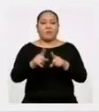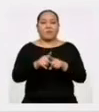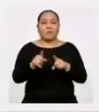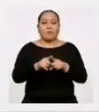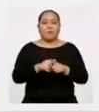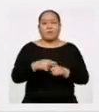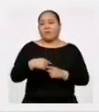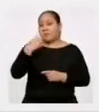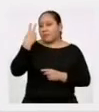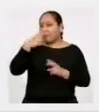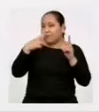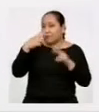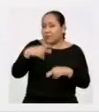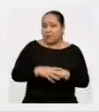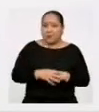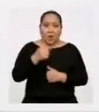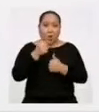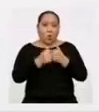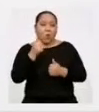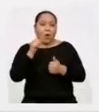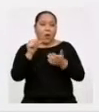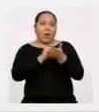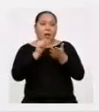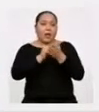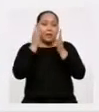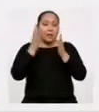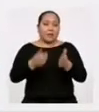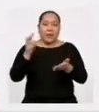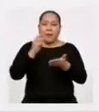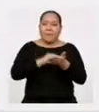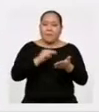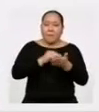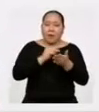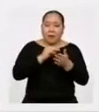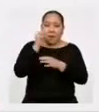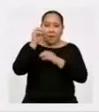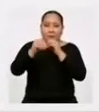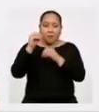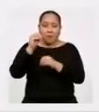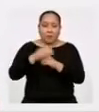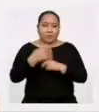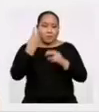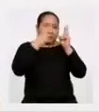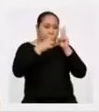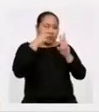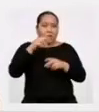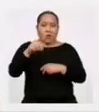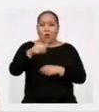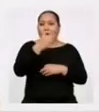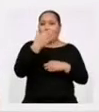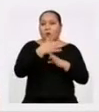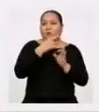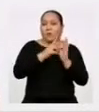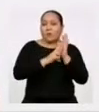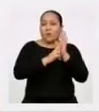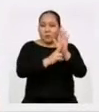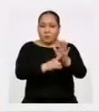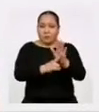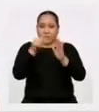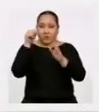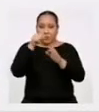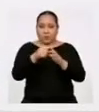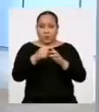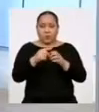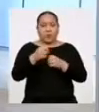podemos deducir que artista es el que más reproduce Podemos ver que hay otras formas de representar un